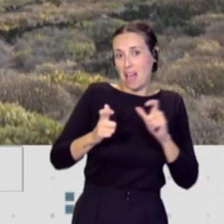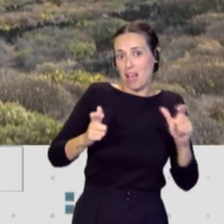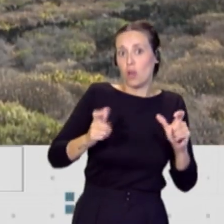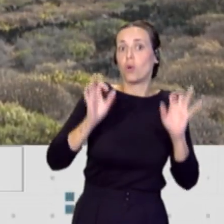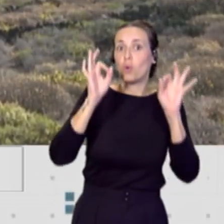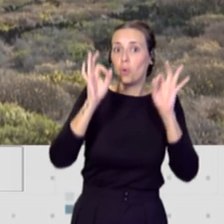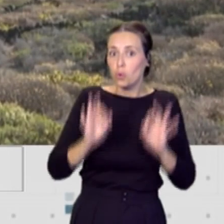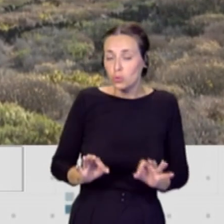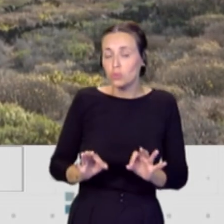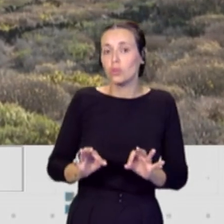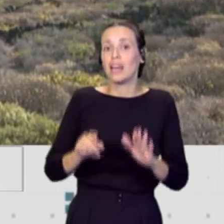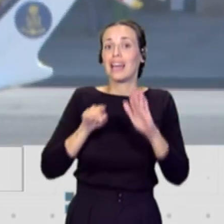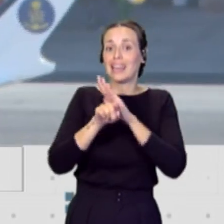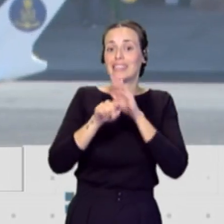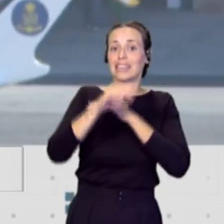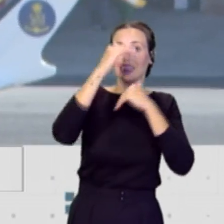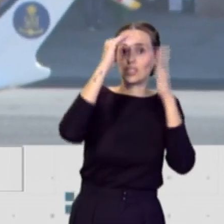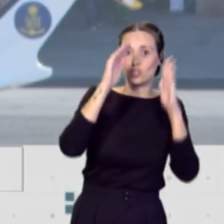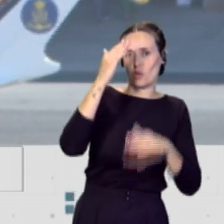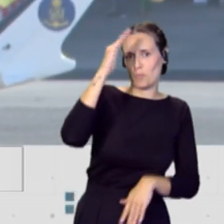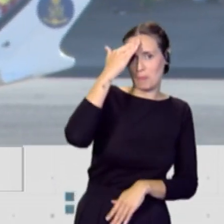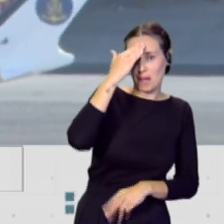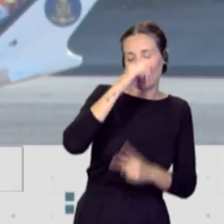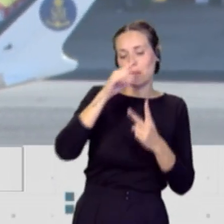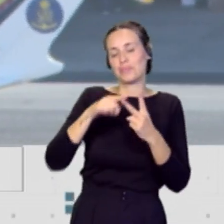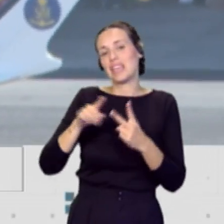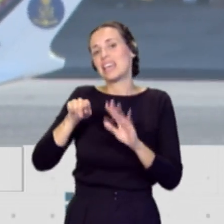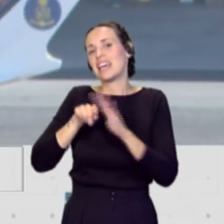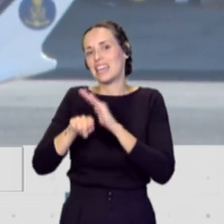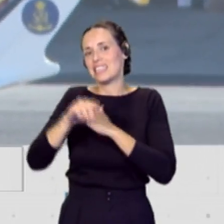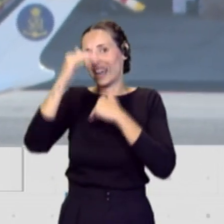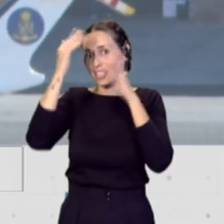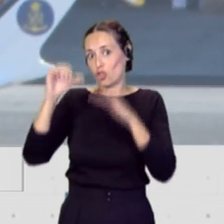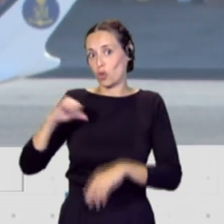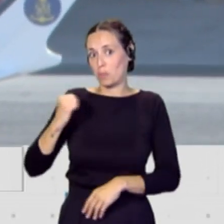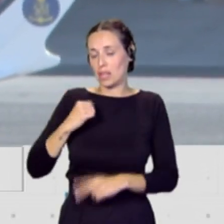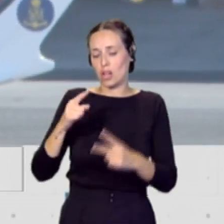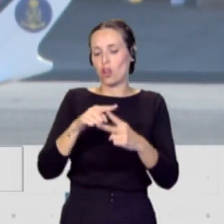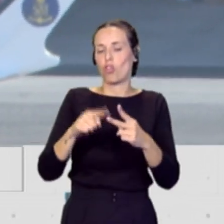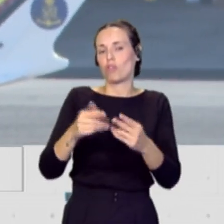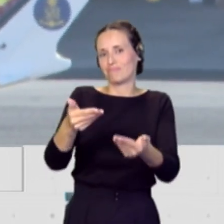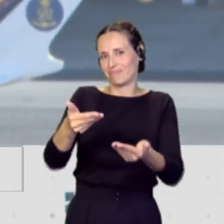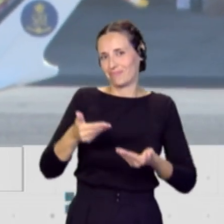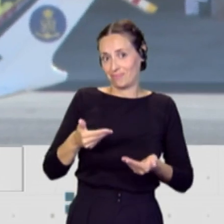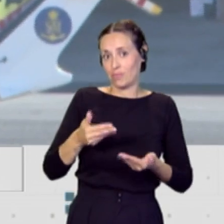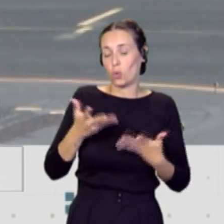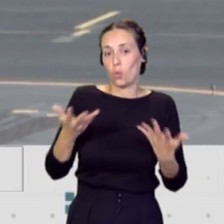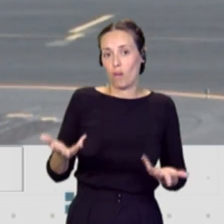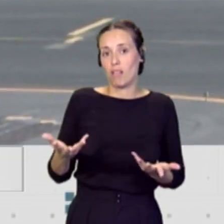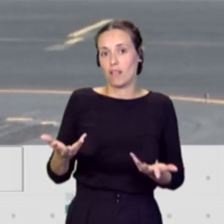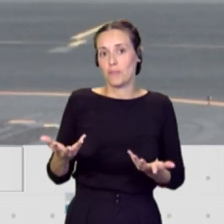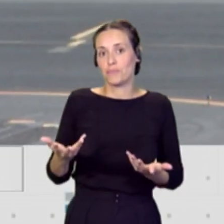gerencias de atención primaria y las gerencias hospitalarias, se nos ha brindado una ayuda, que es proveernos de